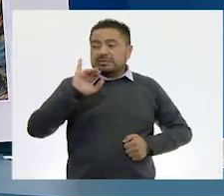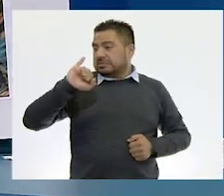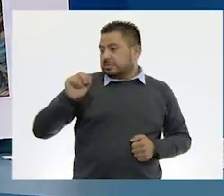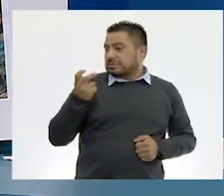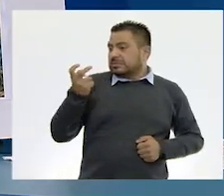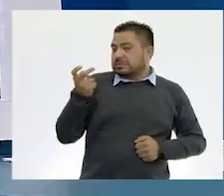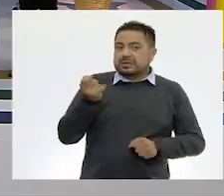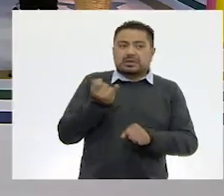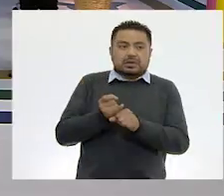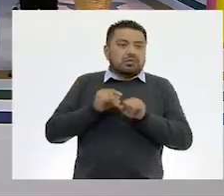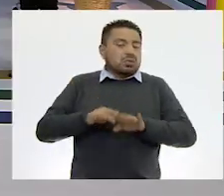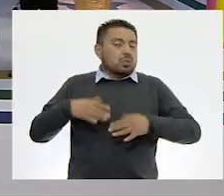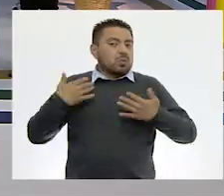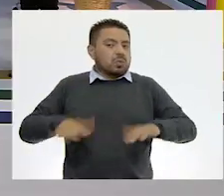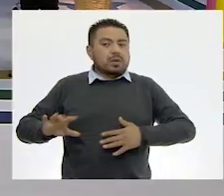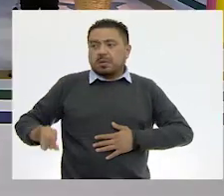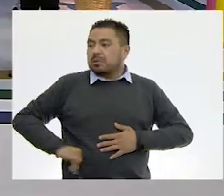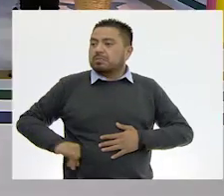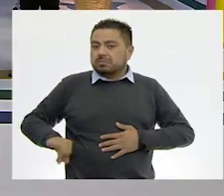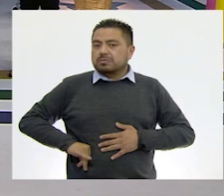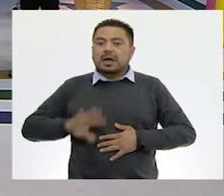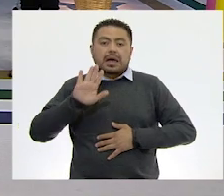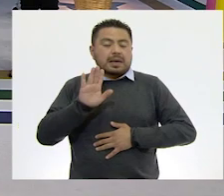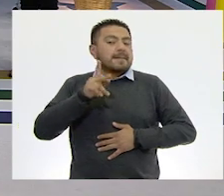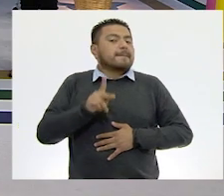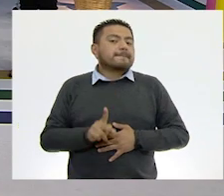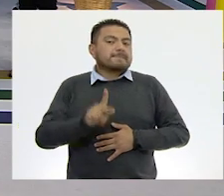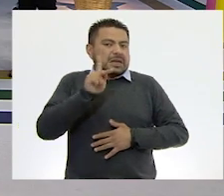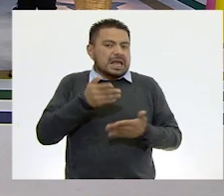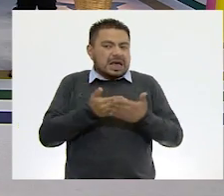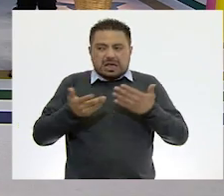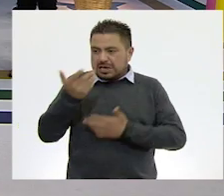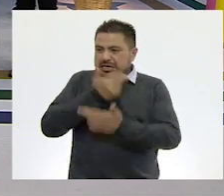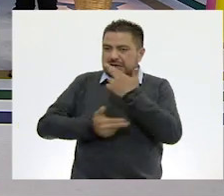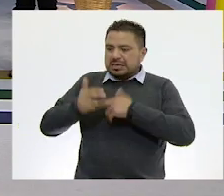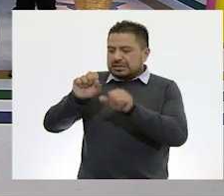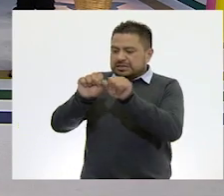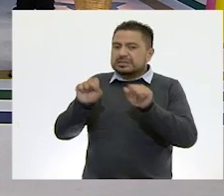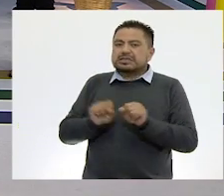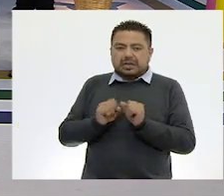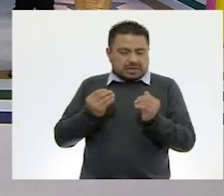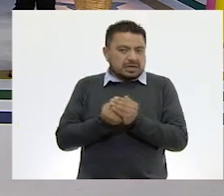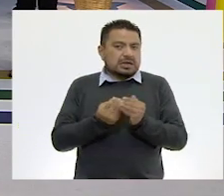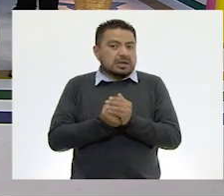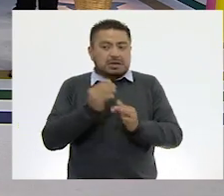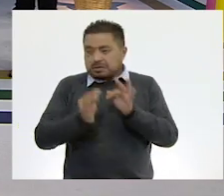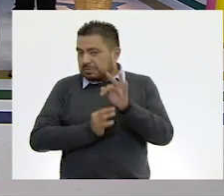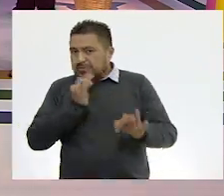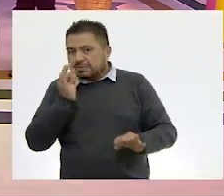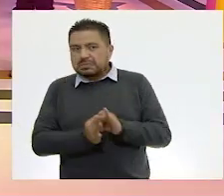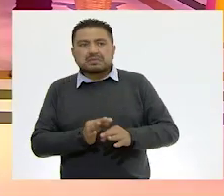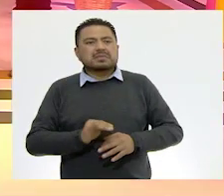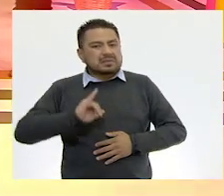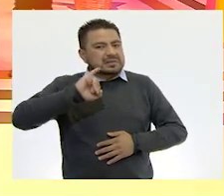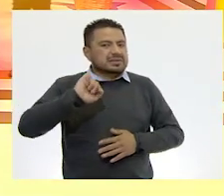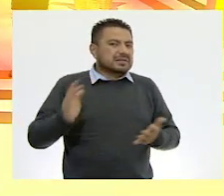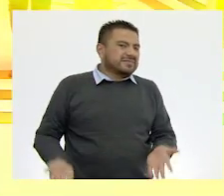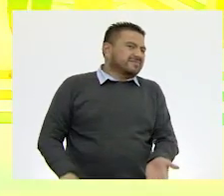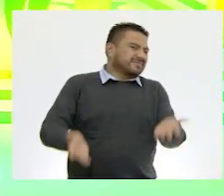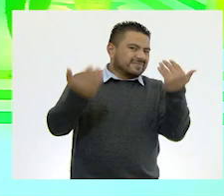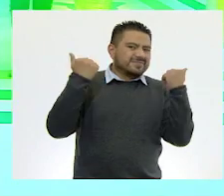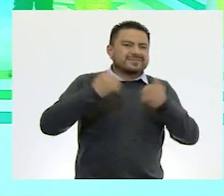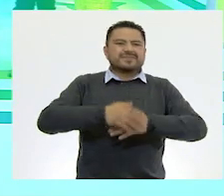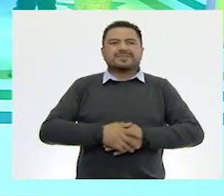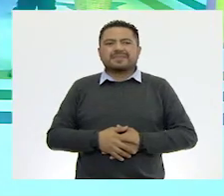Este dato es muy interesante. Pero vamos de regreso al salón de clases. ¿Listos? ¡Listos! ¡Vámonos!